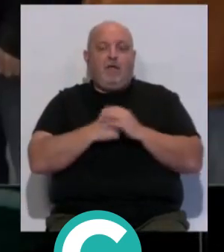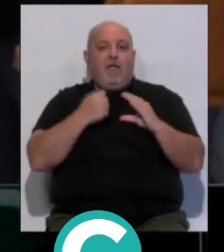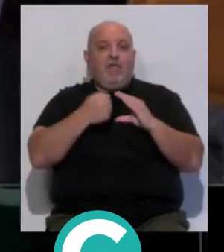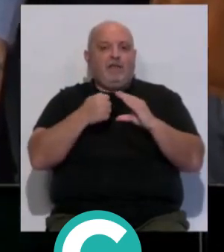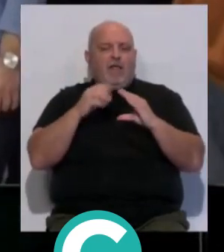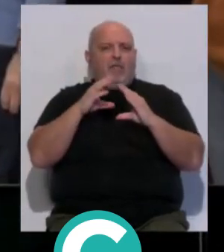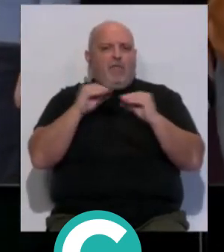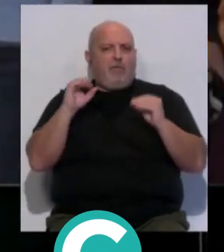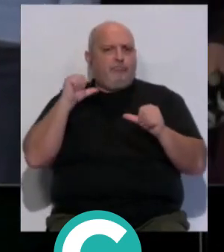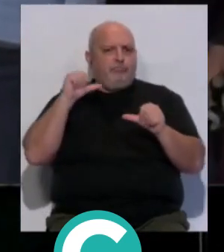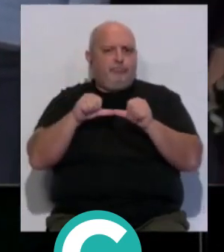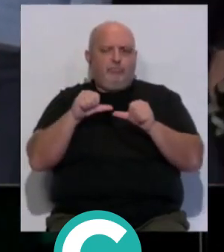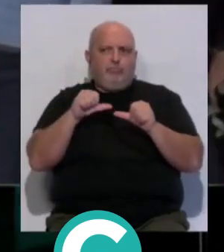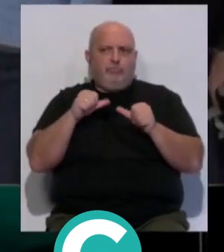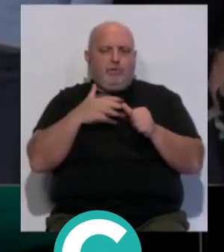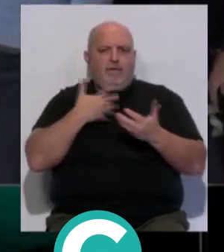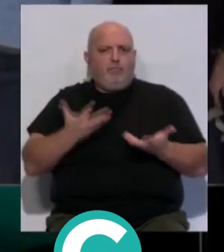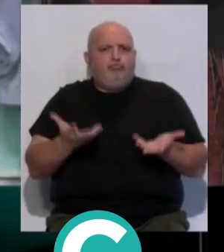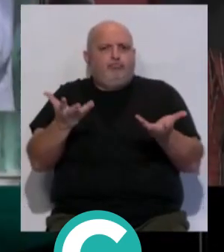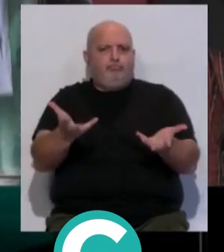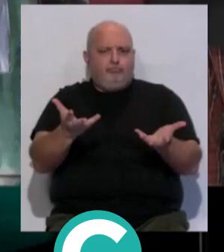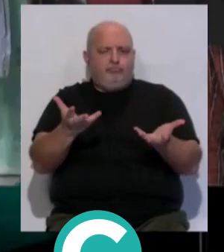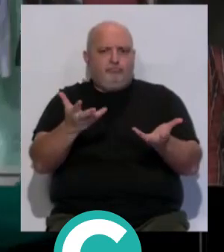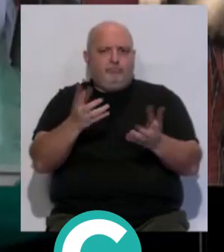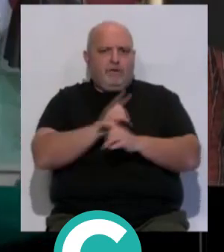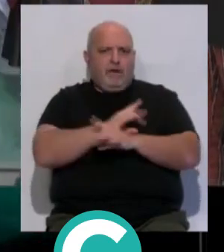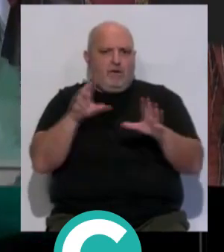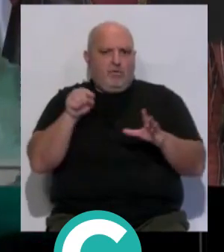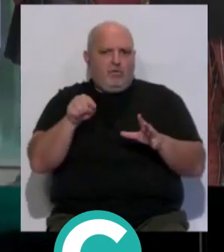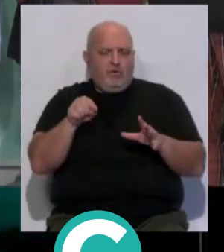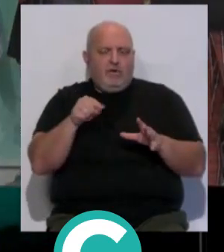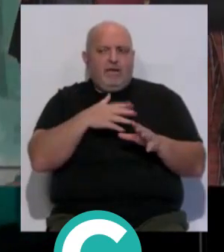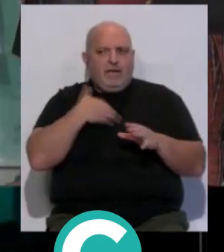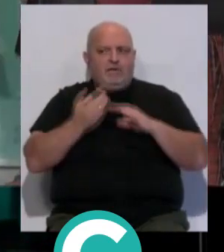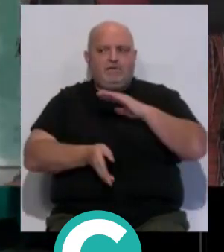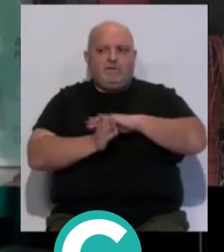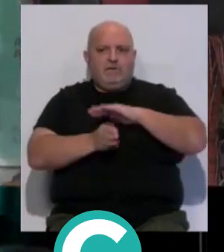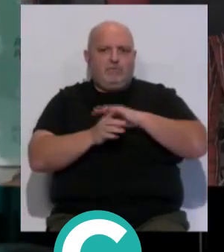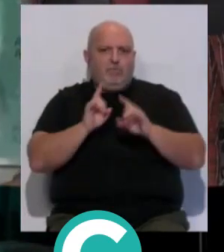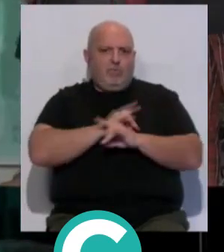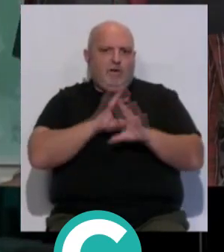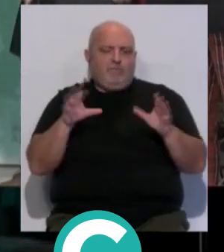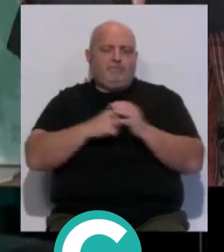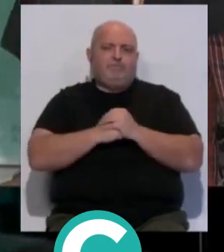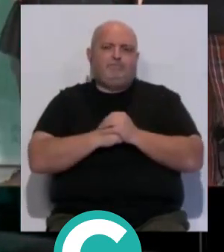Andalucía ha tendido siempre la mano desde su máxima lealtad y claridad y así va a seguir siendo, por supuesto.